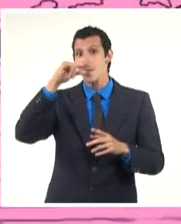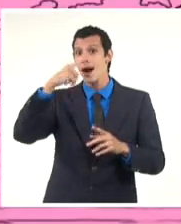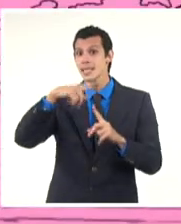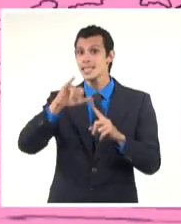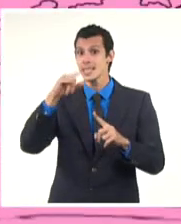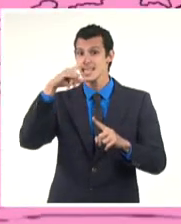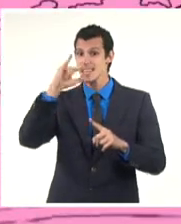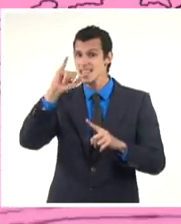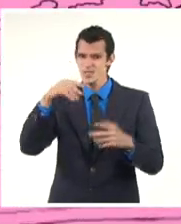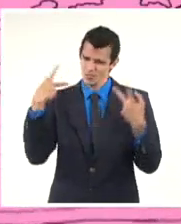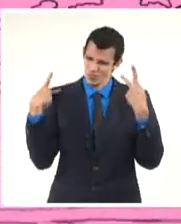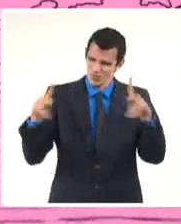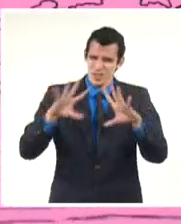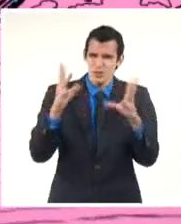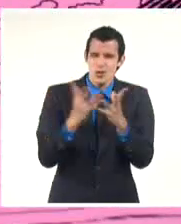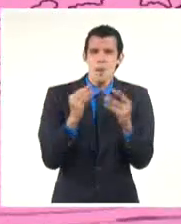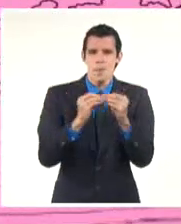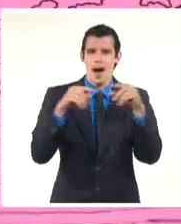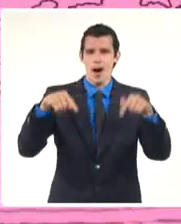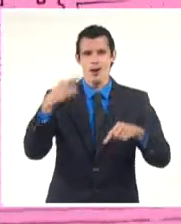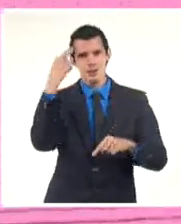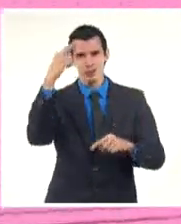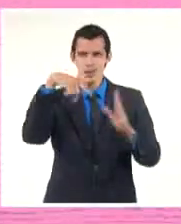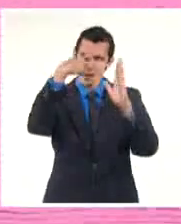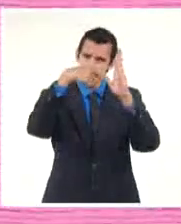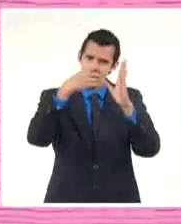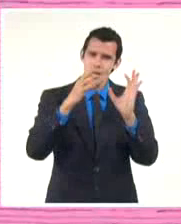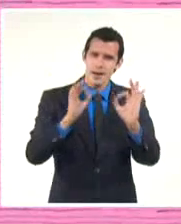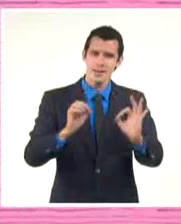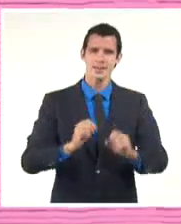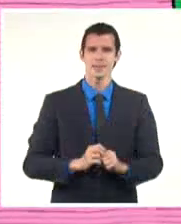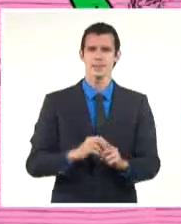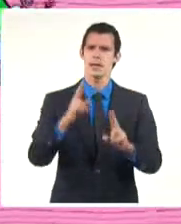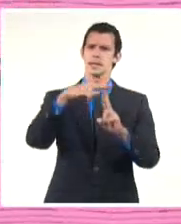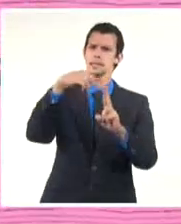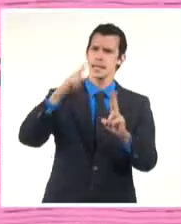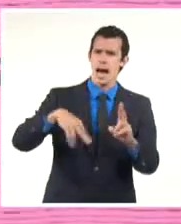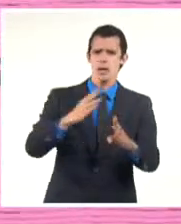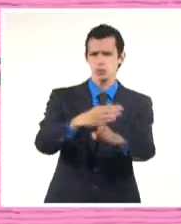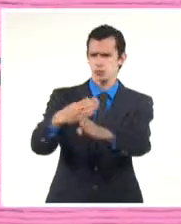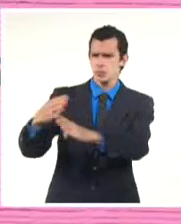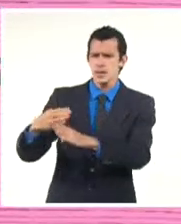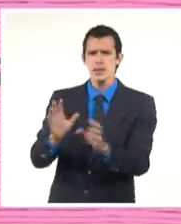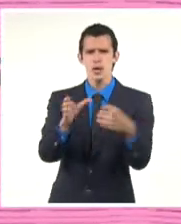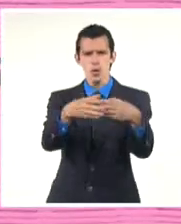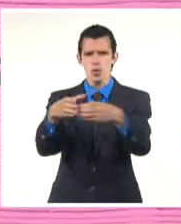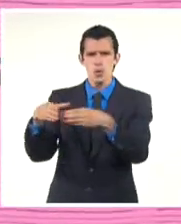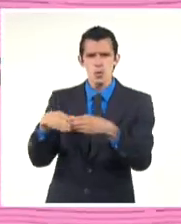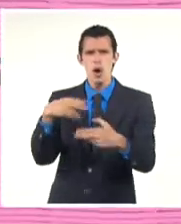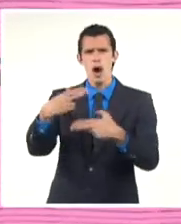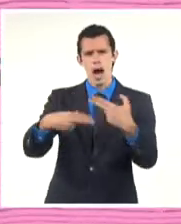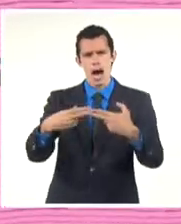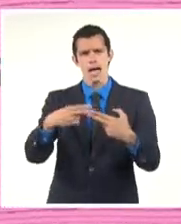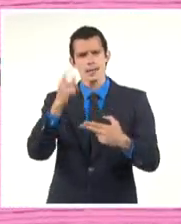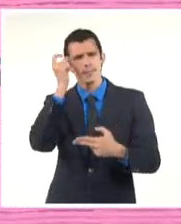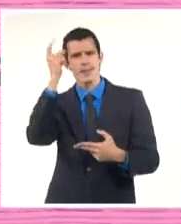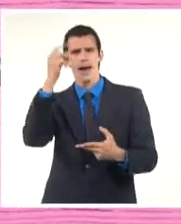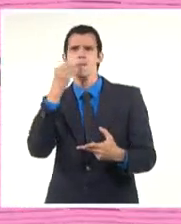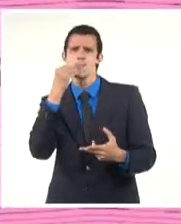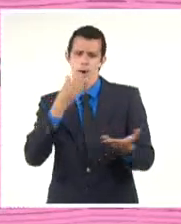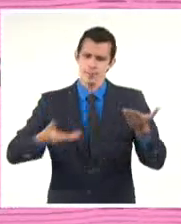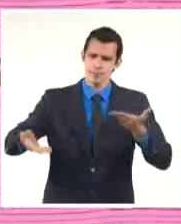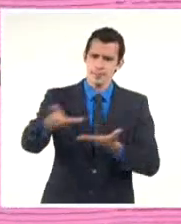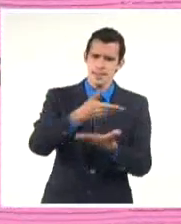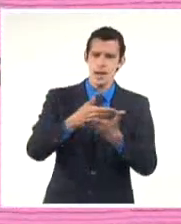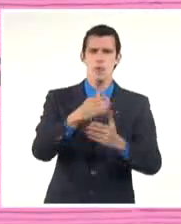iniciativa es promovida por Teatros de la Resistencia con el apoyo de la Dirección General de Cine y Audiovisual del Ministerio de Cultura